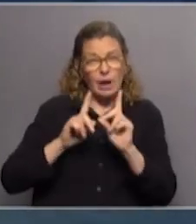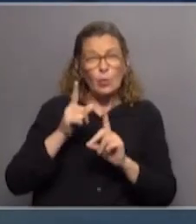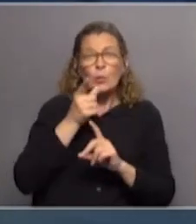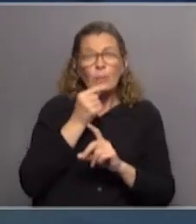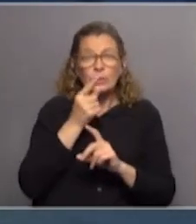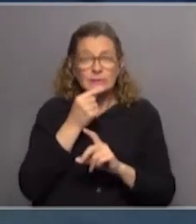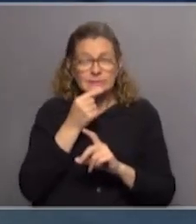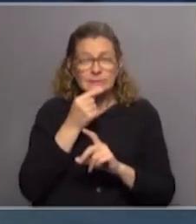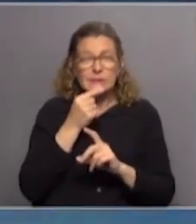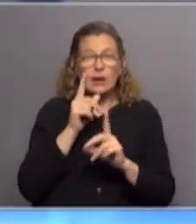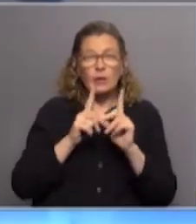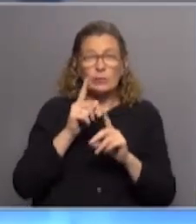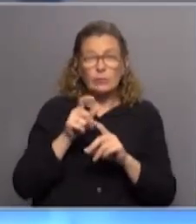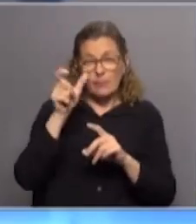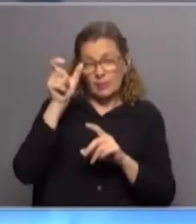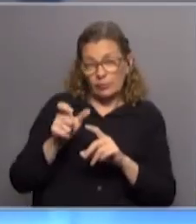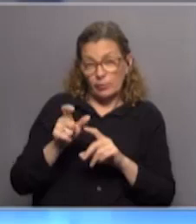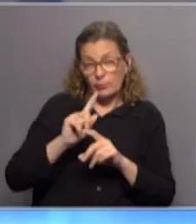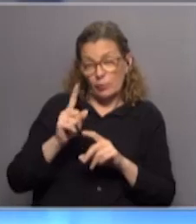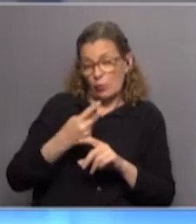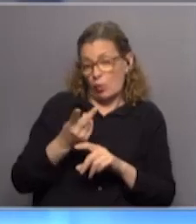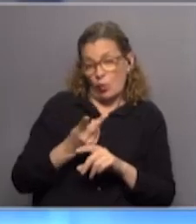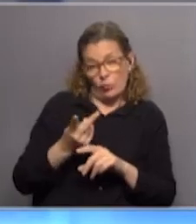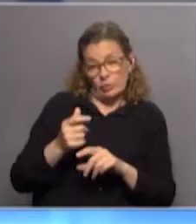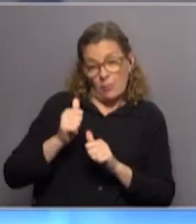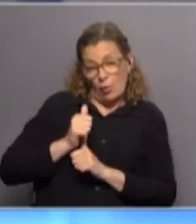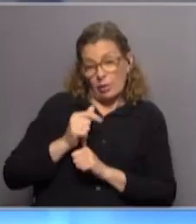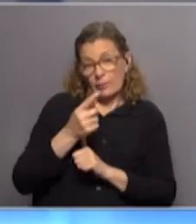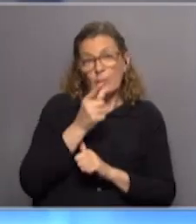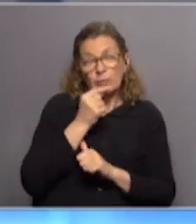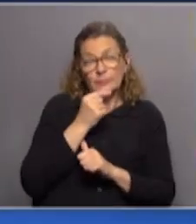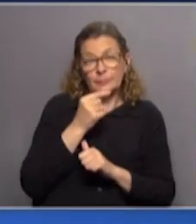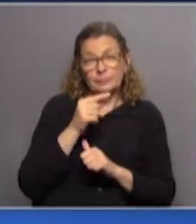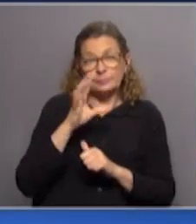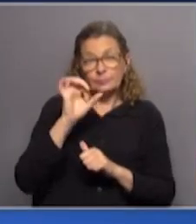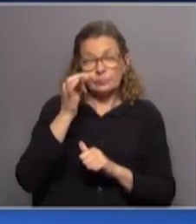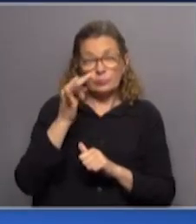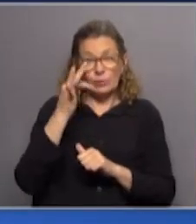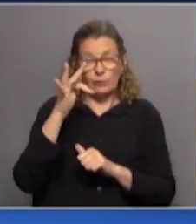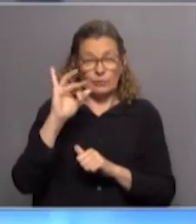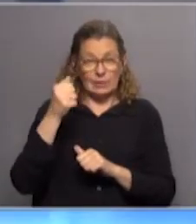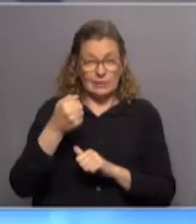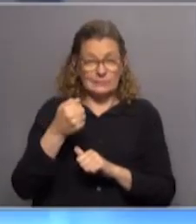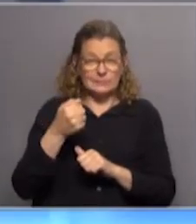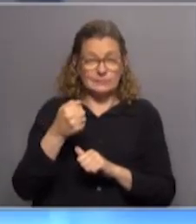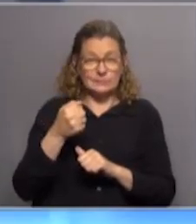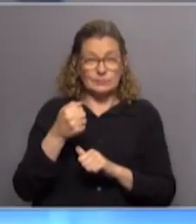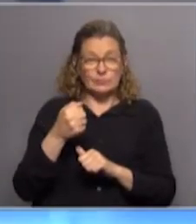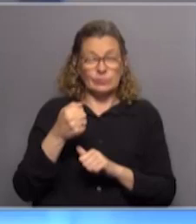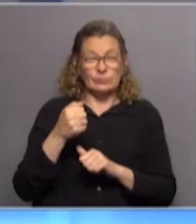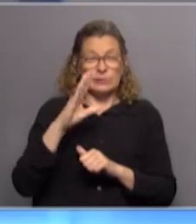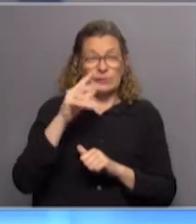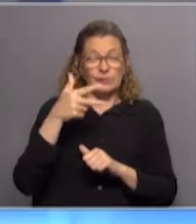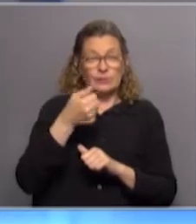policías, hay algunos civiles que no eran ni militares ni policías, Sofía uno que mencionaste, Jorge Uldensov, conocido como